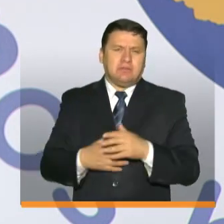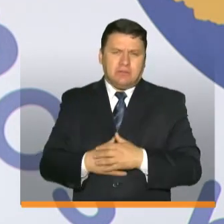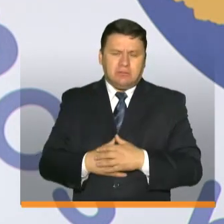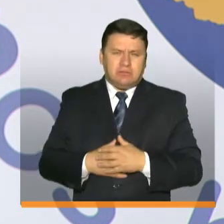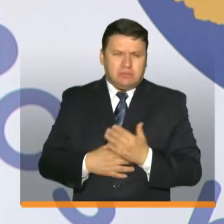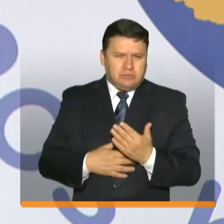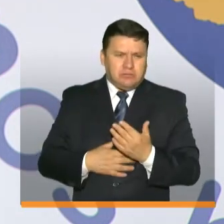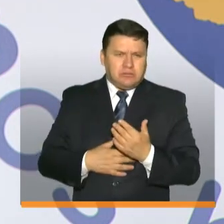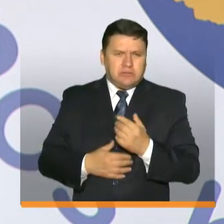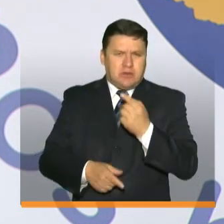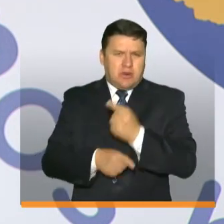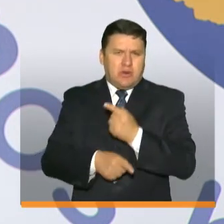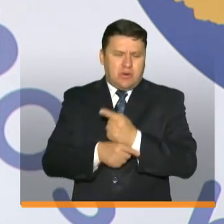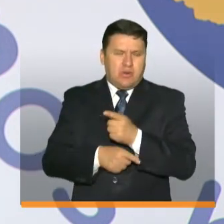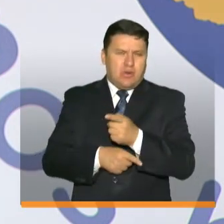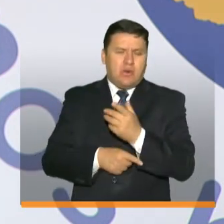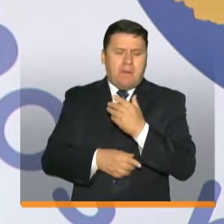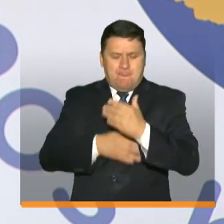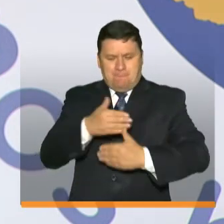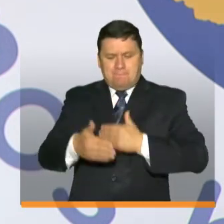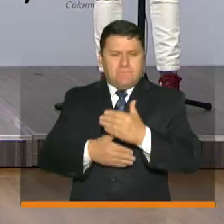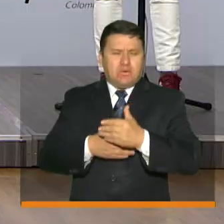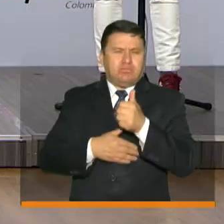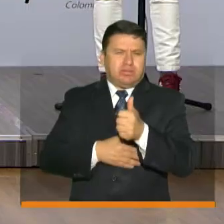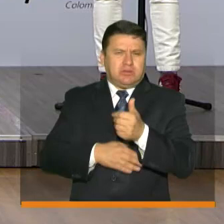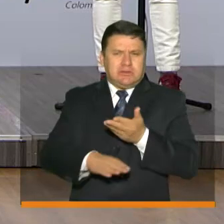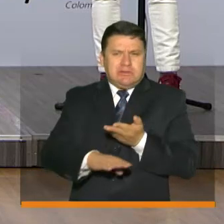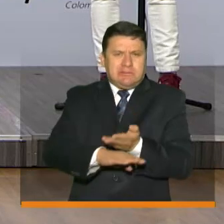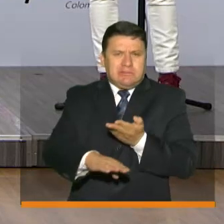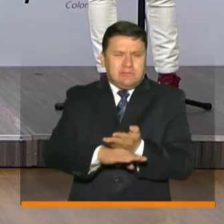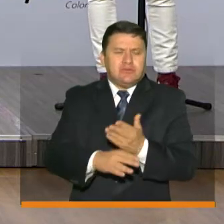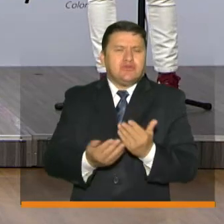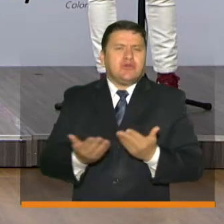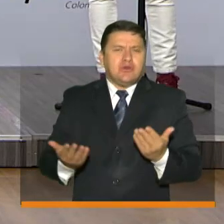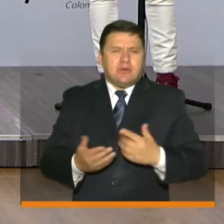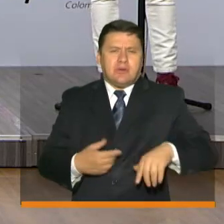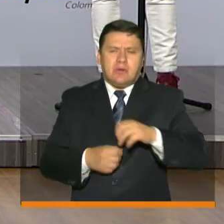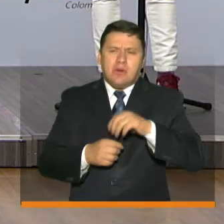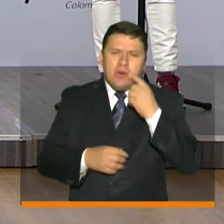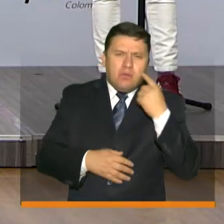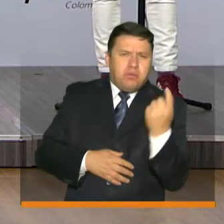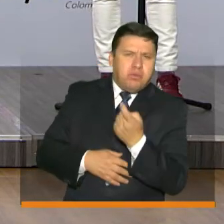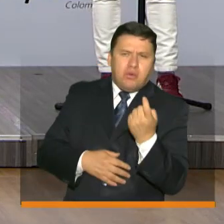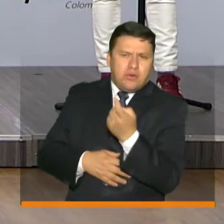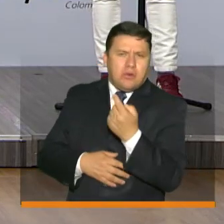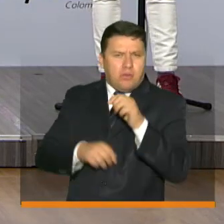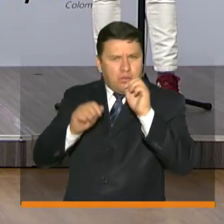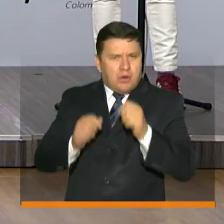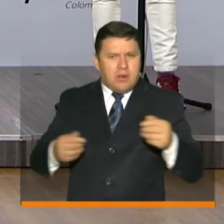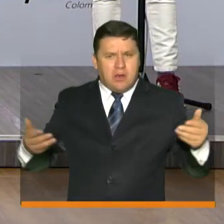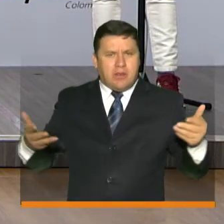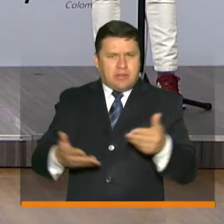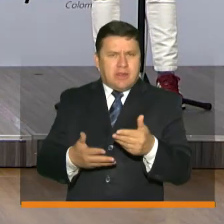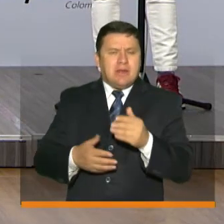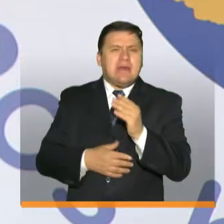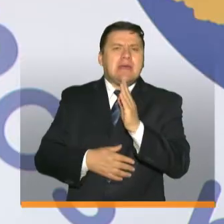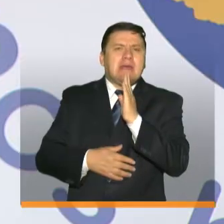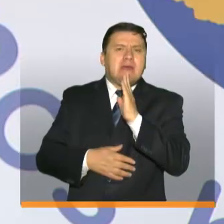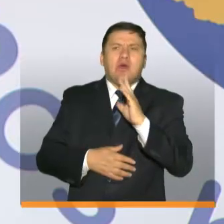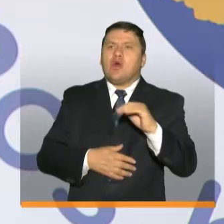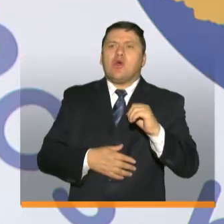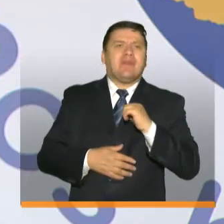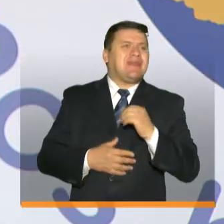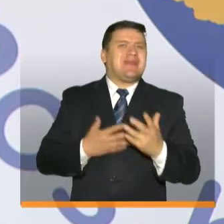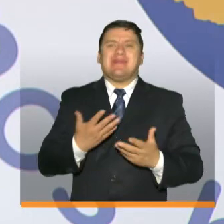sido definidos con un proceso también riguroso donde se busca poder aportar a quienes no